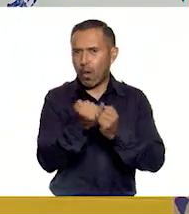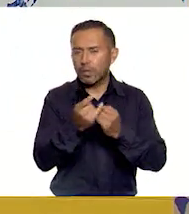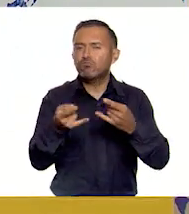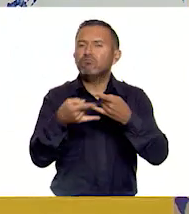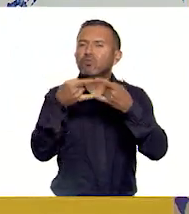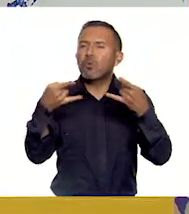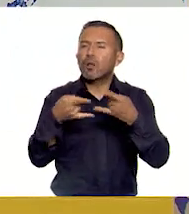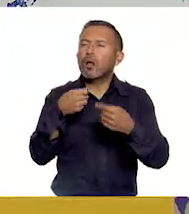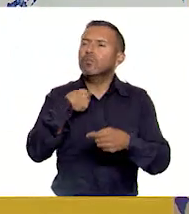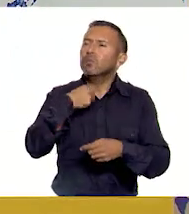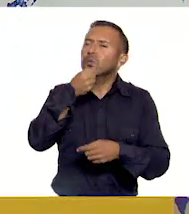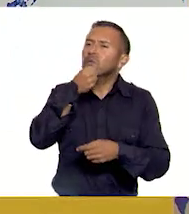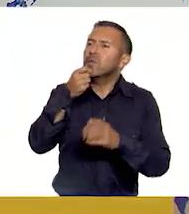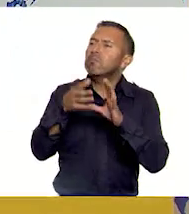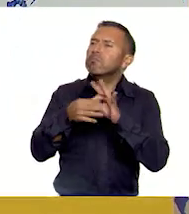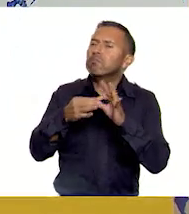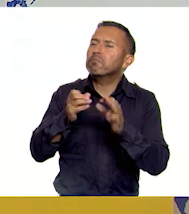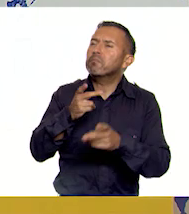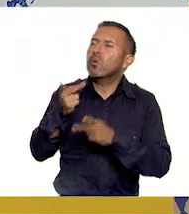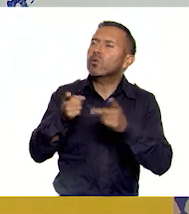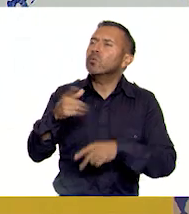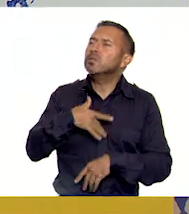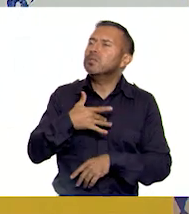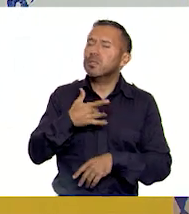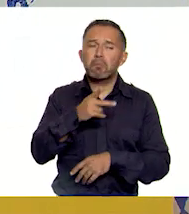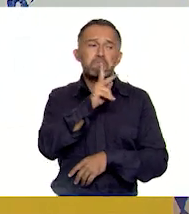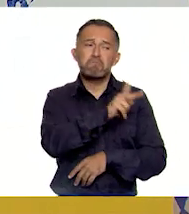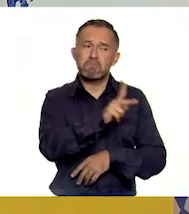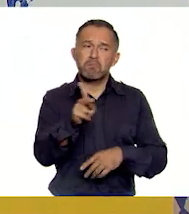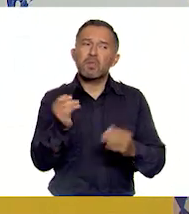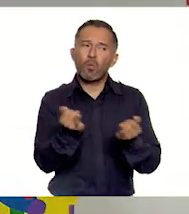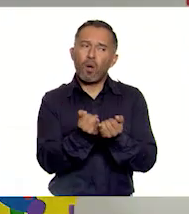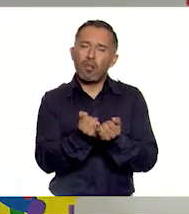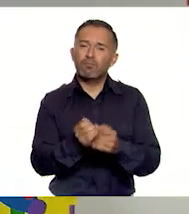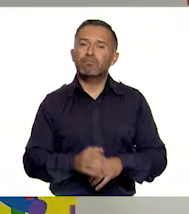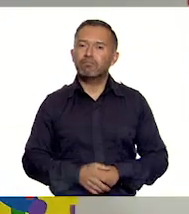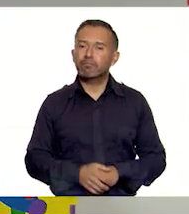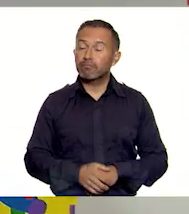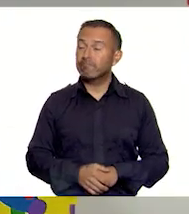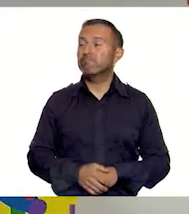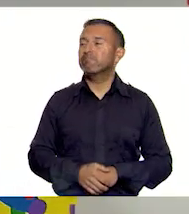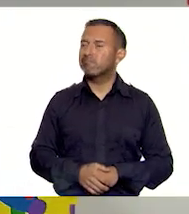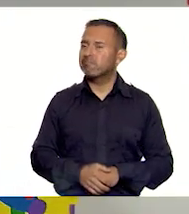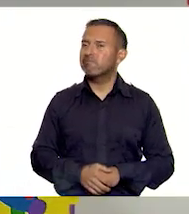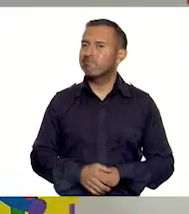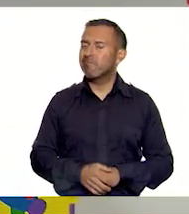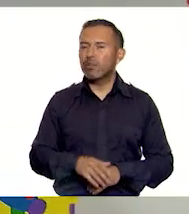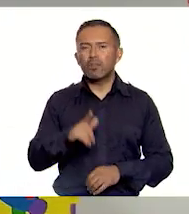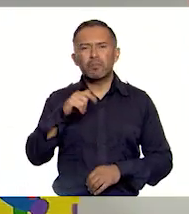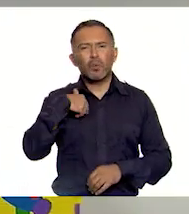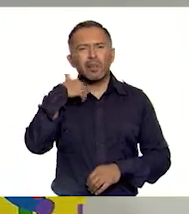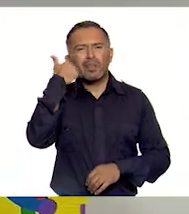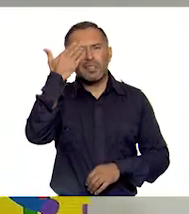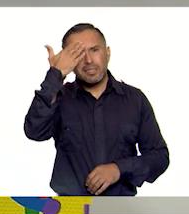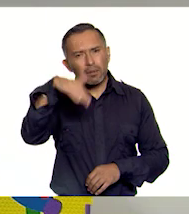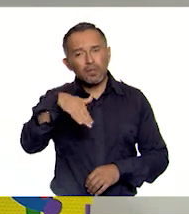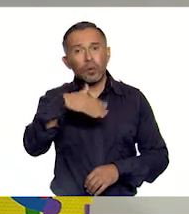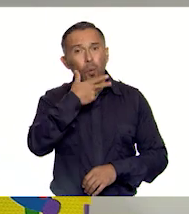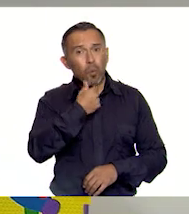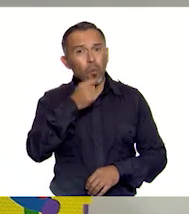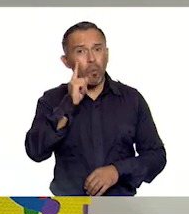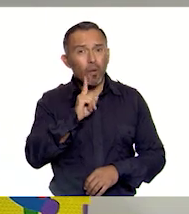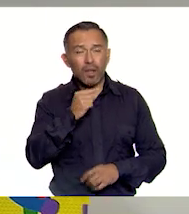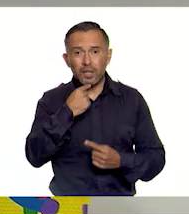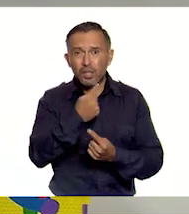cuál es su sentir y te aseguro que es muy parecido al tuyo. Pues entonces, yo quisiera saber si las niñas y los niños también se